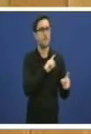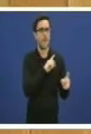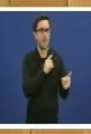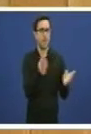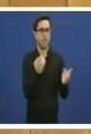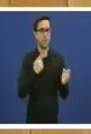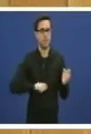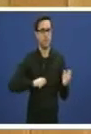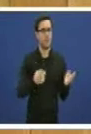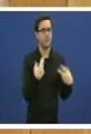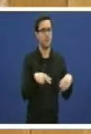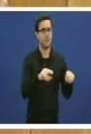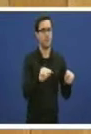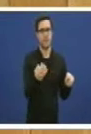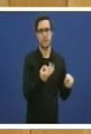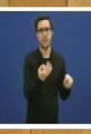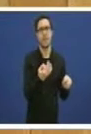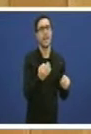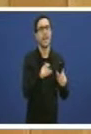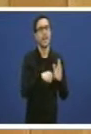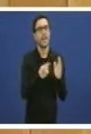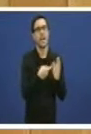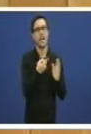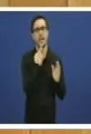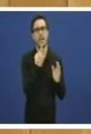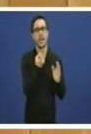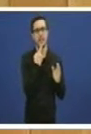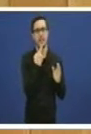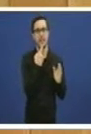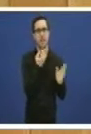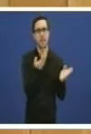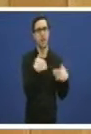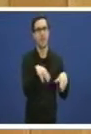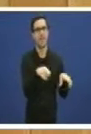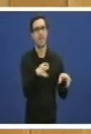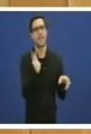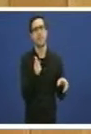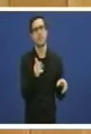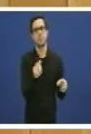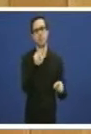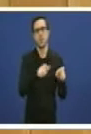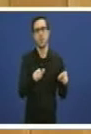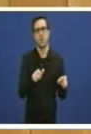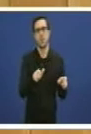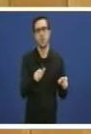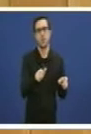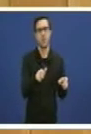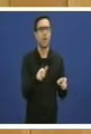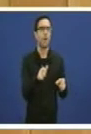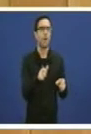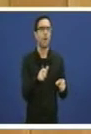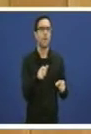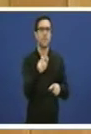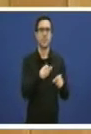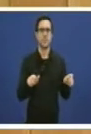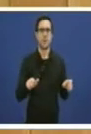Pero é máis esta lei tamén di que non entende o dereito a toda persoa non estende o dereito a toda persoa que resida